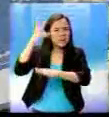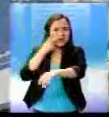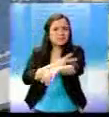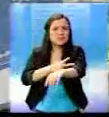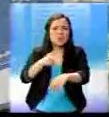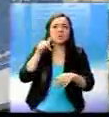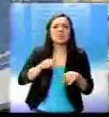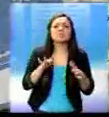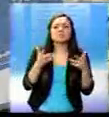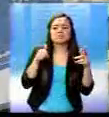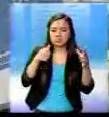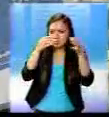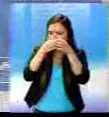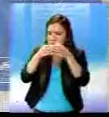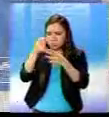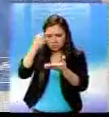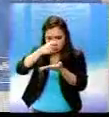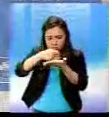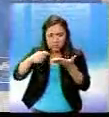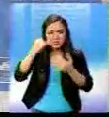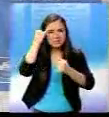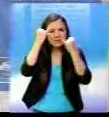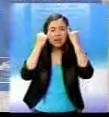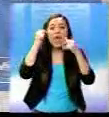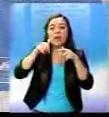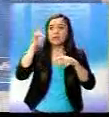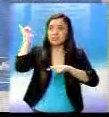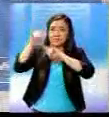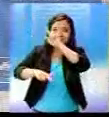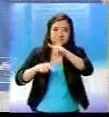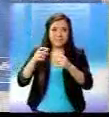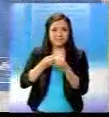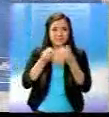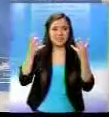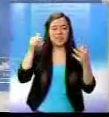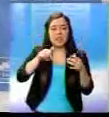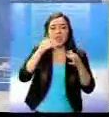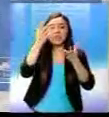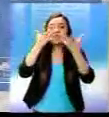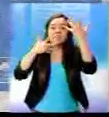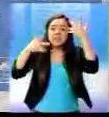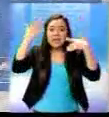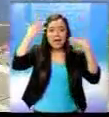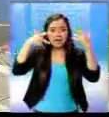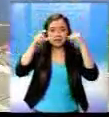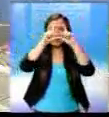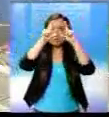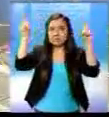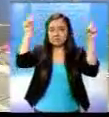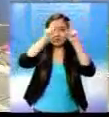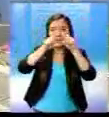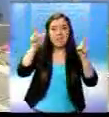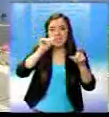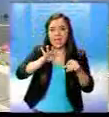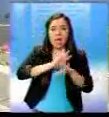diciembre de 2012 con la celebración del 13 Bactún en Guatemala, cuna de la civilización maya.